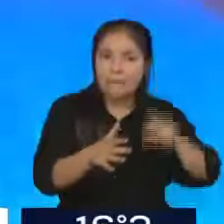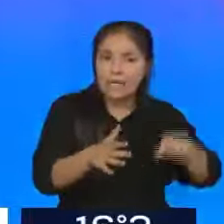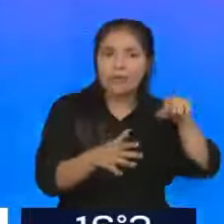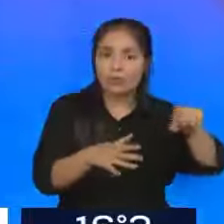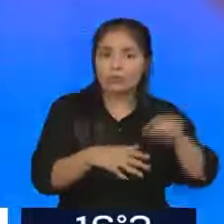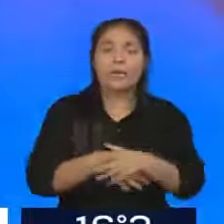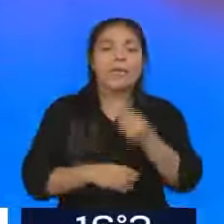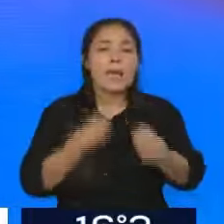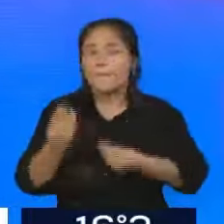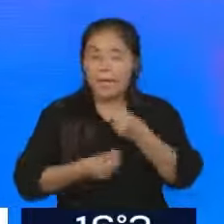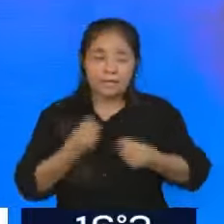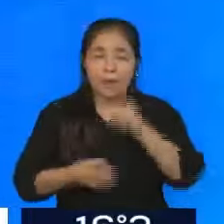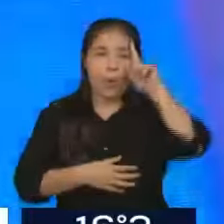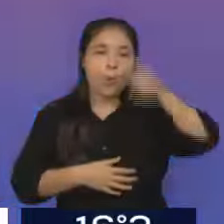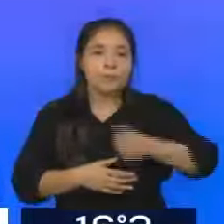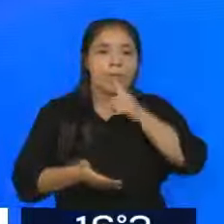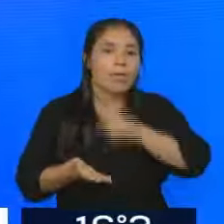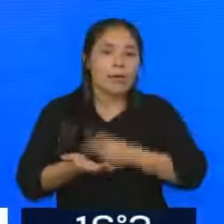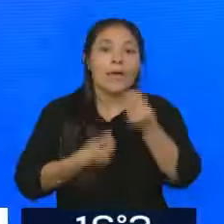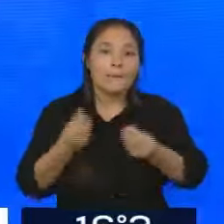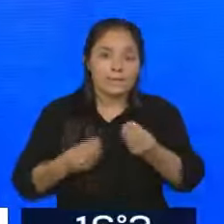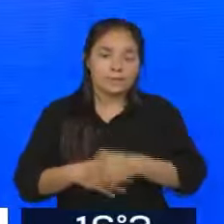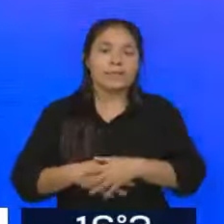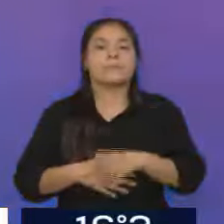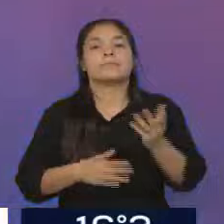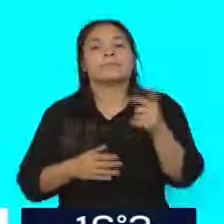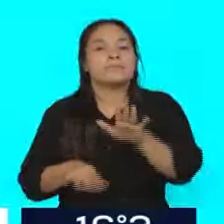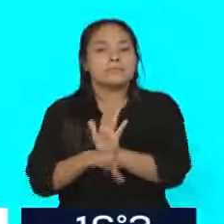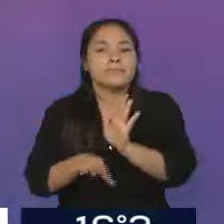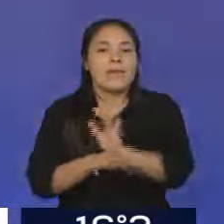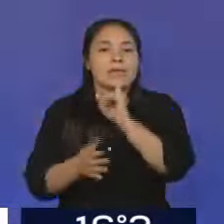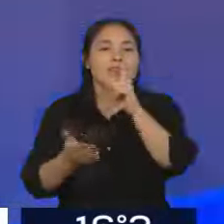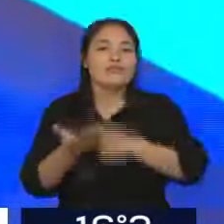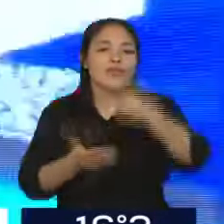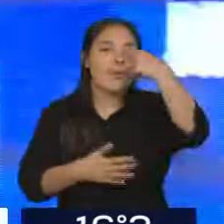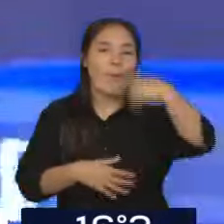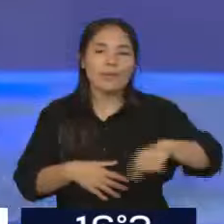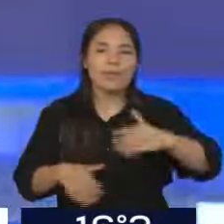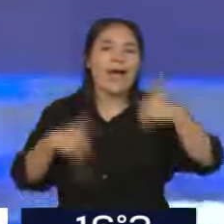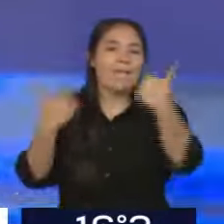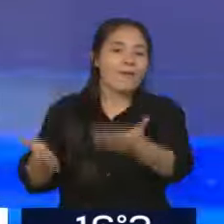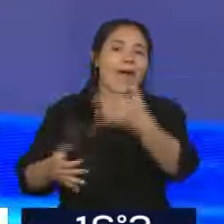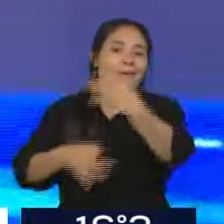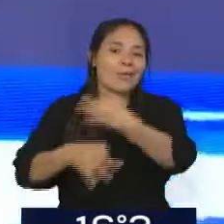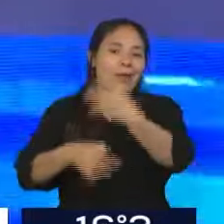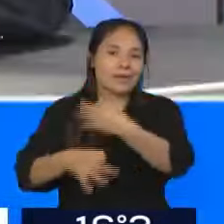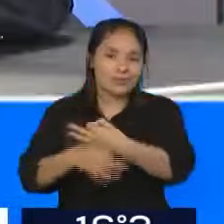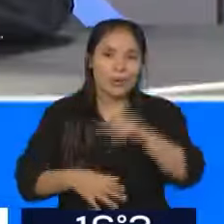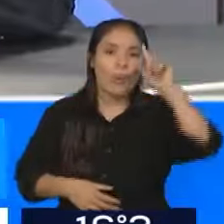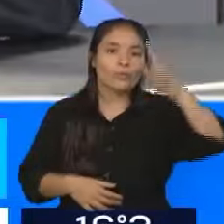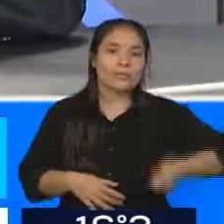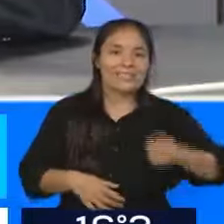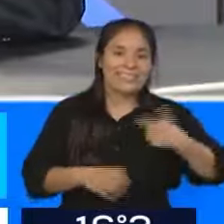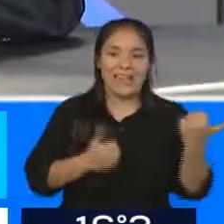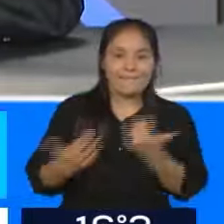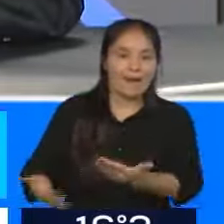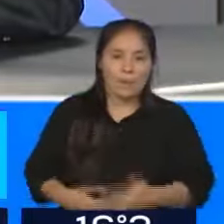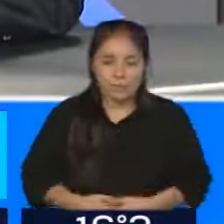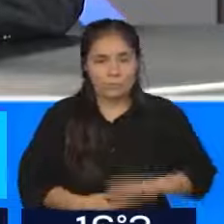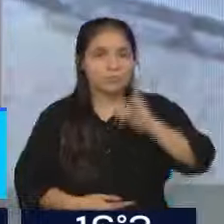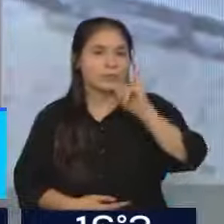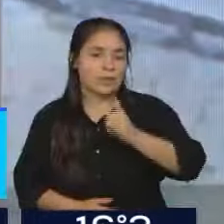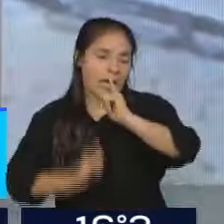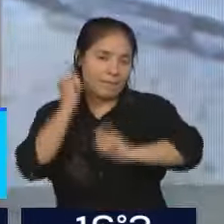con